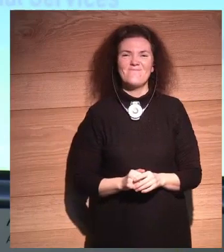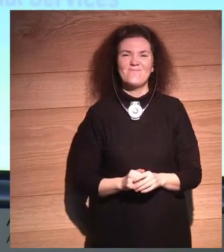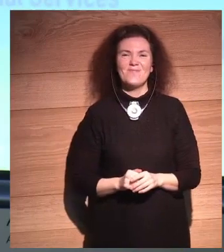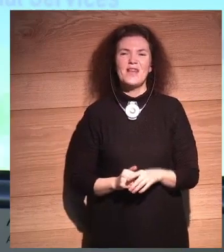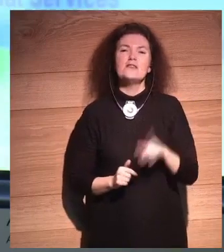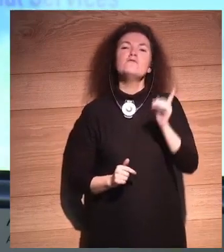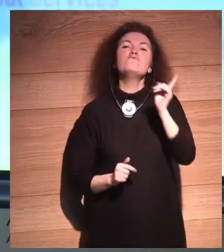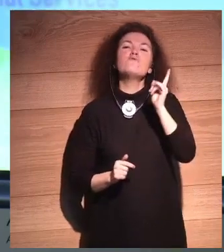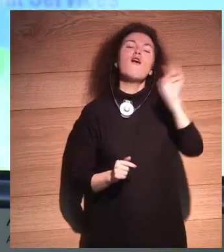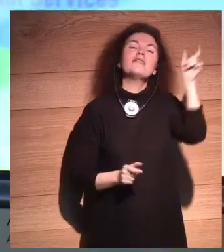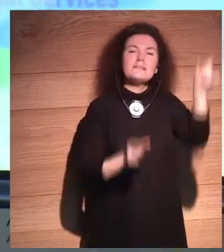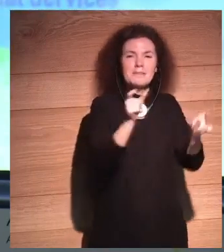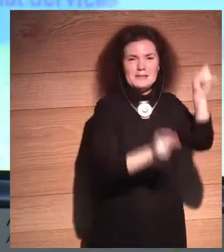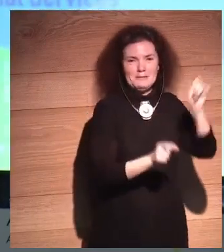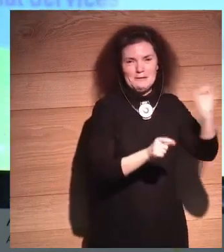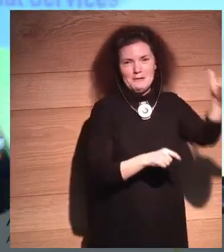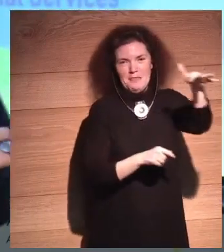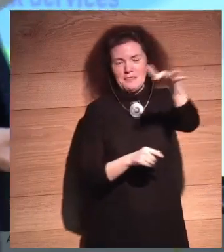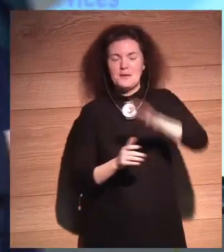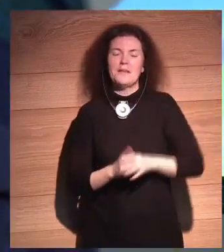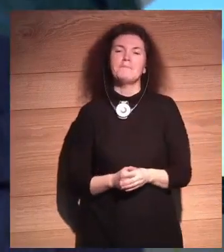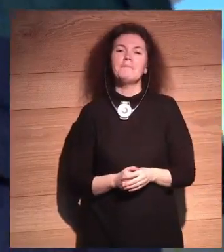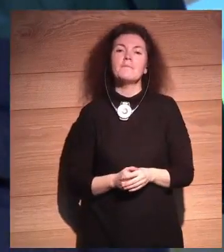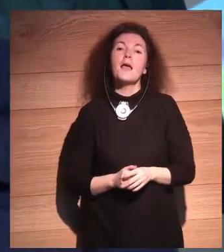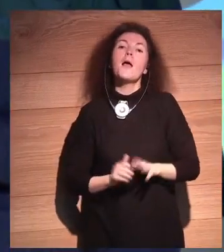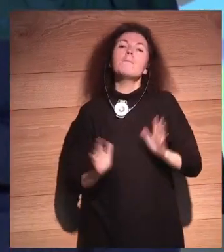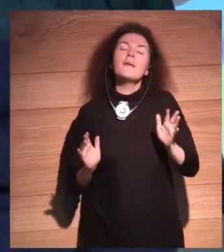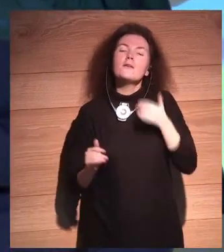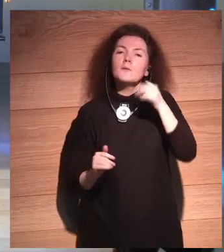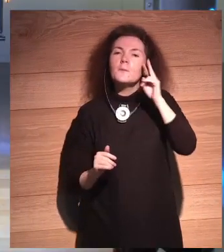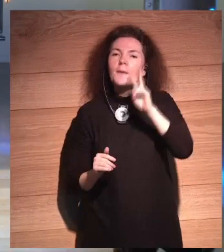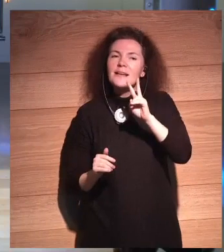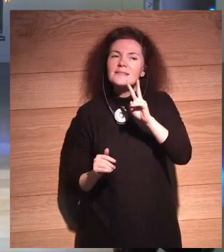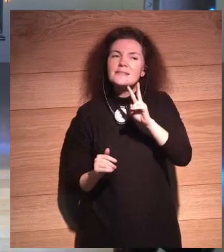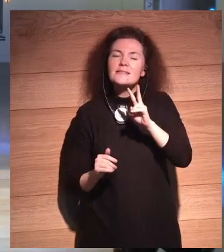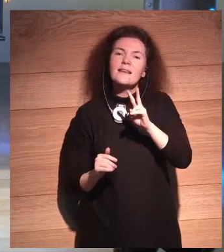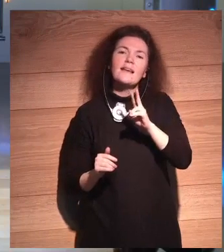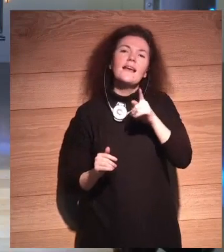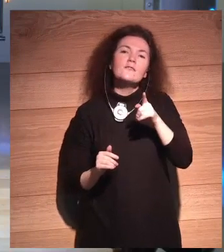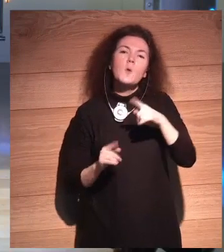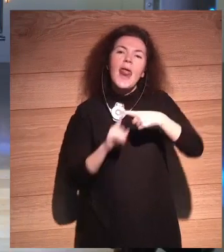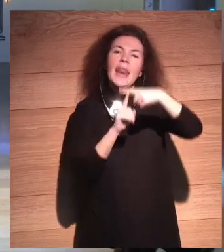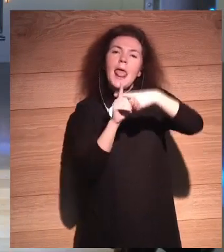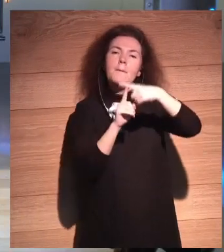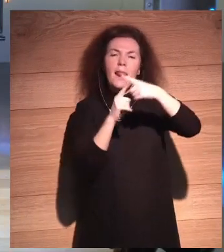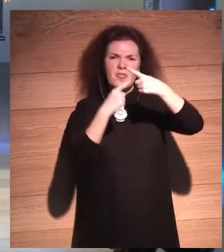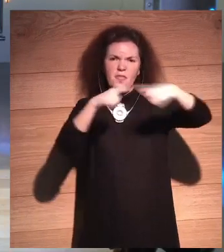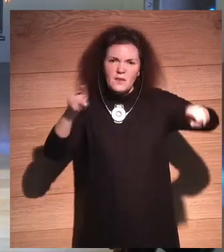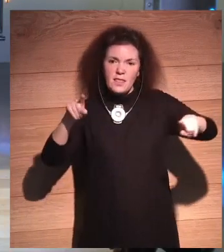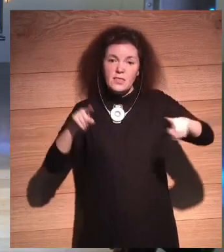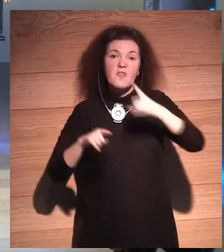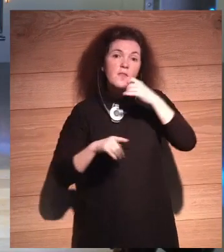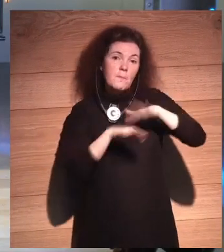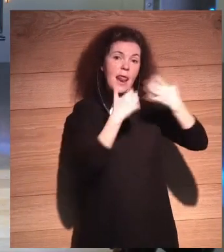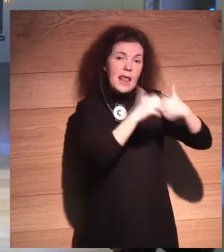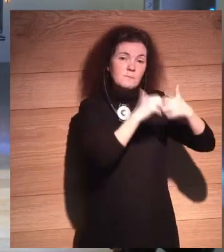Esos son otras personas en otros sitios. Pero, como veis, aquí hay un nivel que hay una diferencia. Va a ser difícil